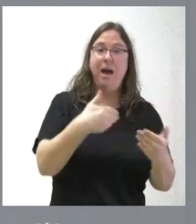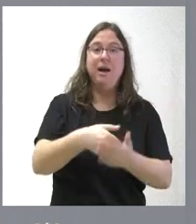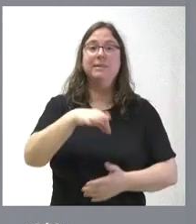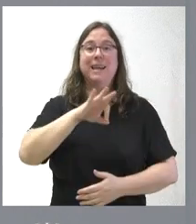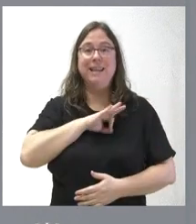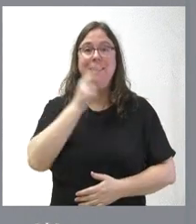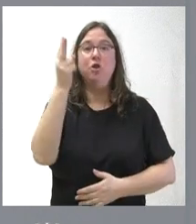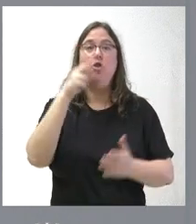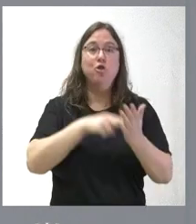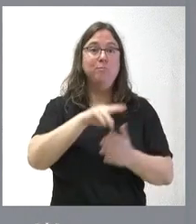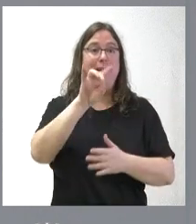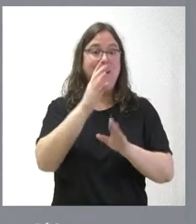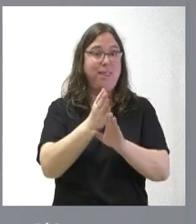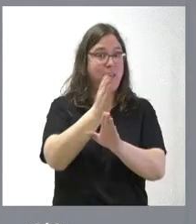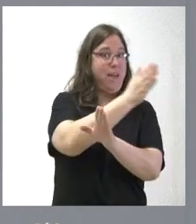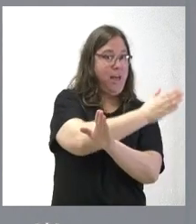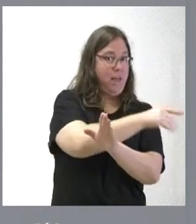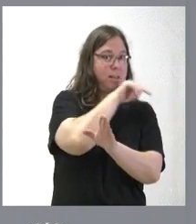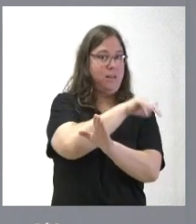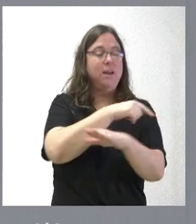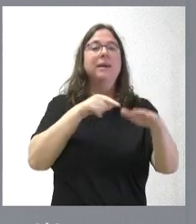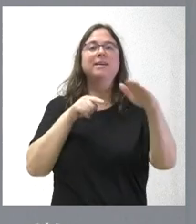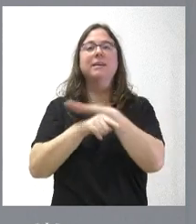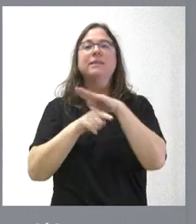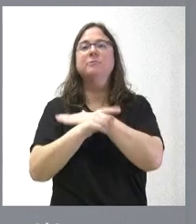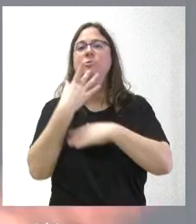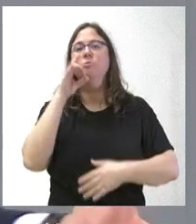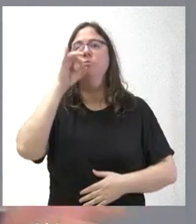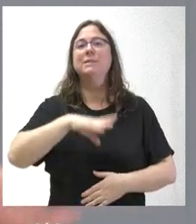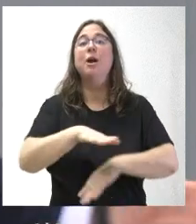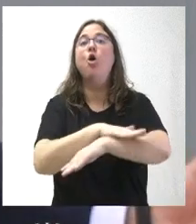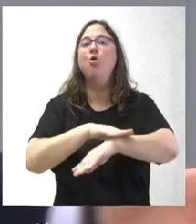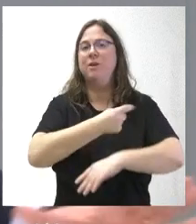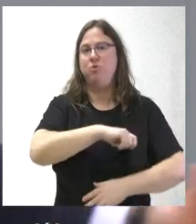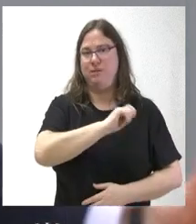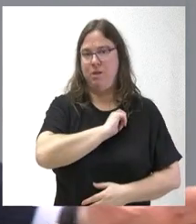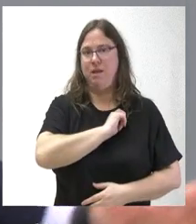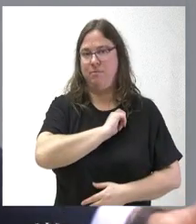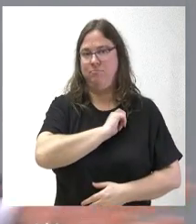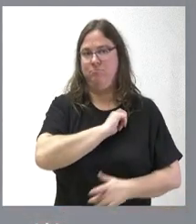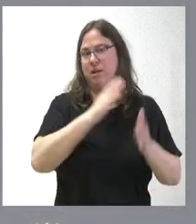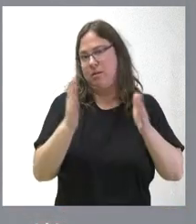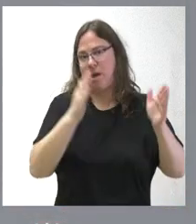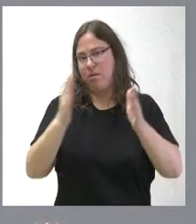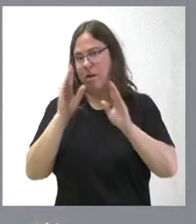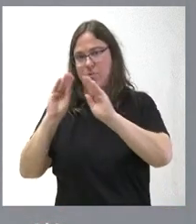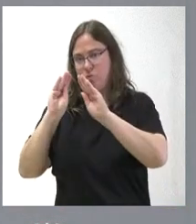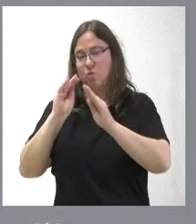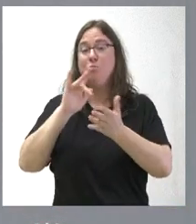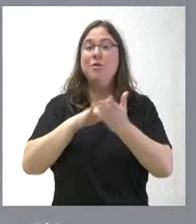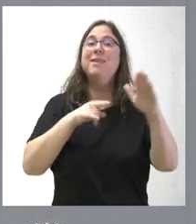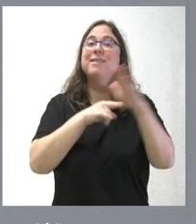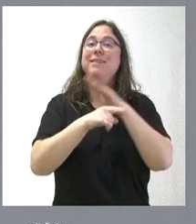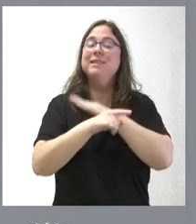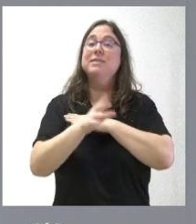2015, fue gestionado por el Gobierno de España en las diferentes etapas, que fuera porque la gestión se